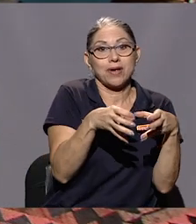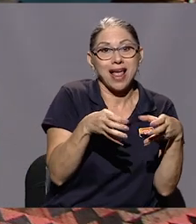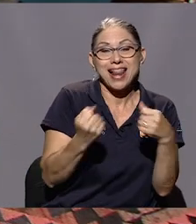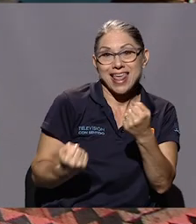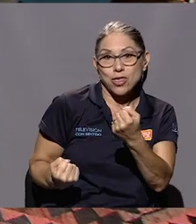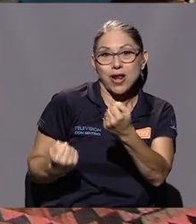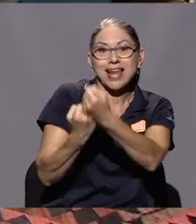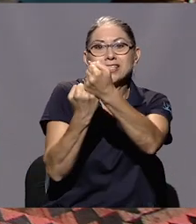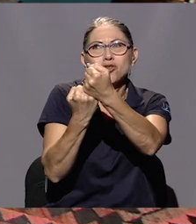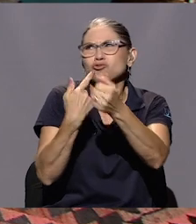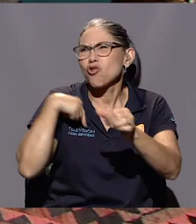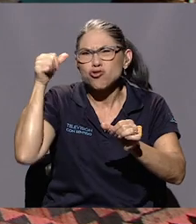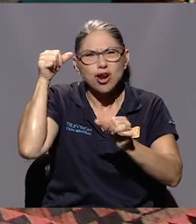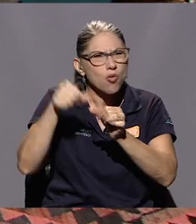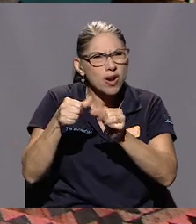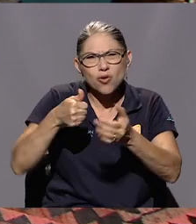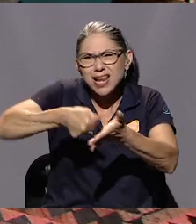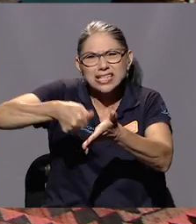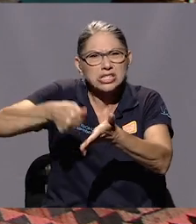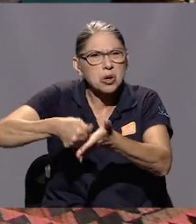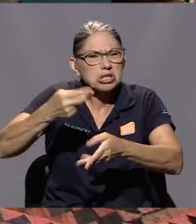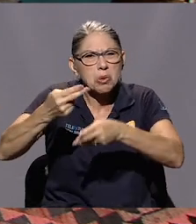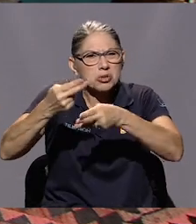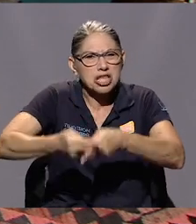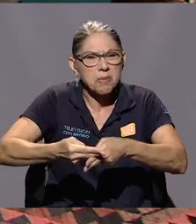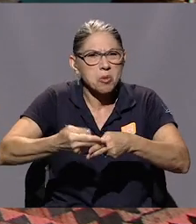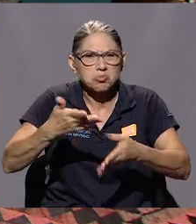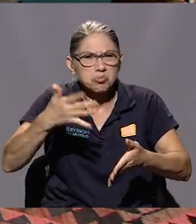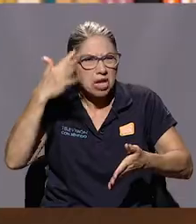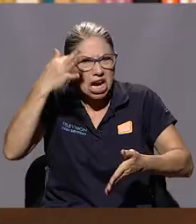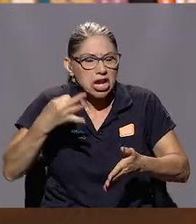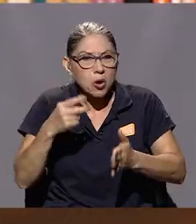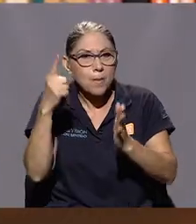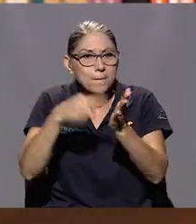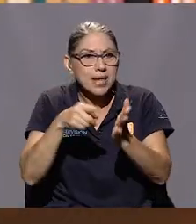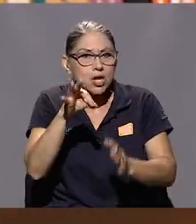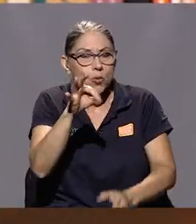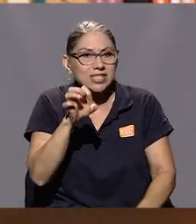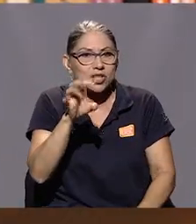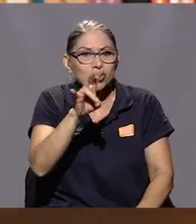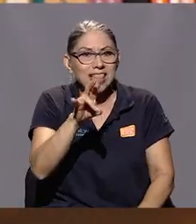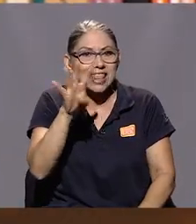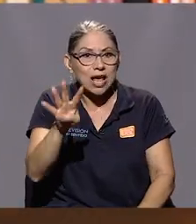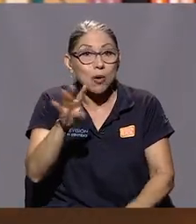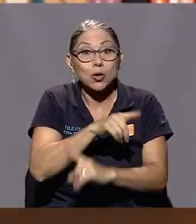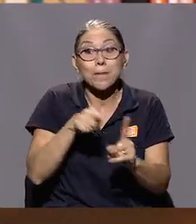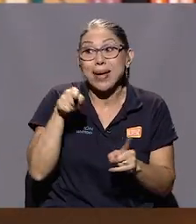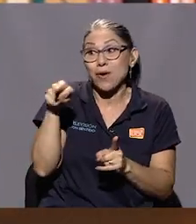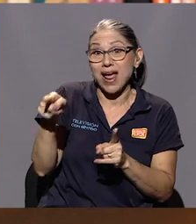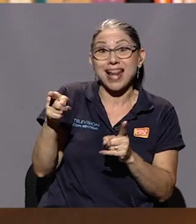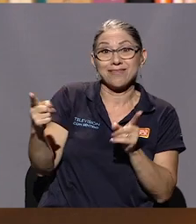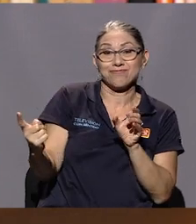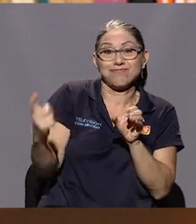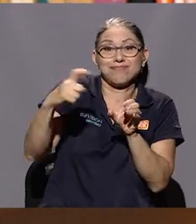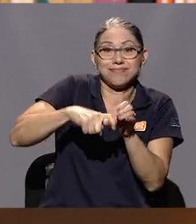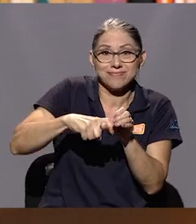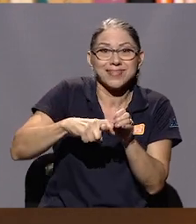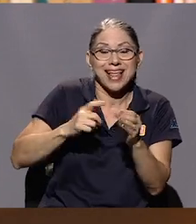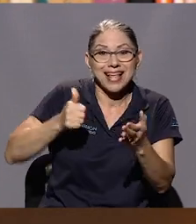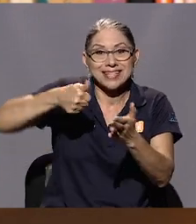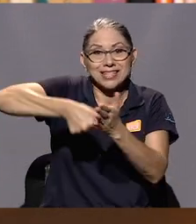acuerdo cómo se llamó en esas elecciones, eso debe haber sido 1974. Le dio la adhesión en las elecciones de